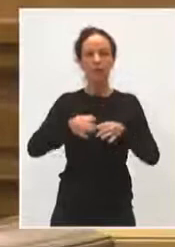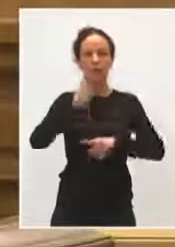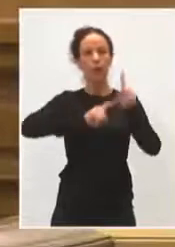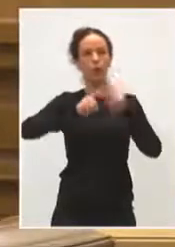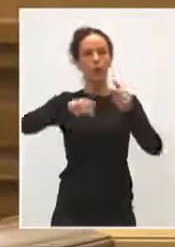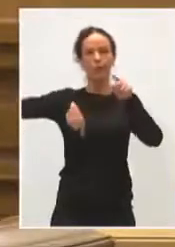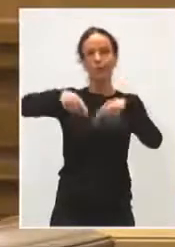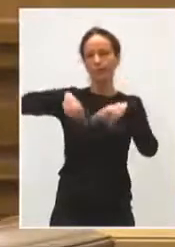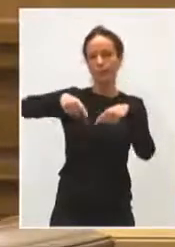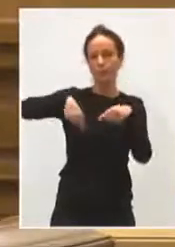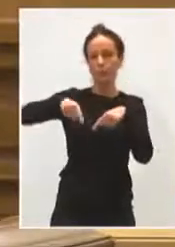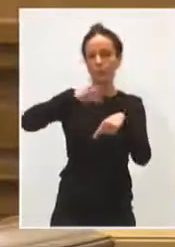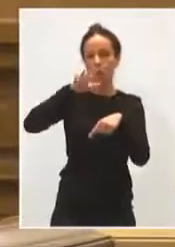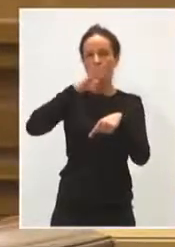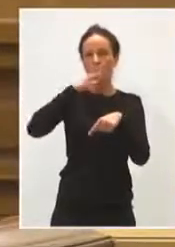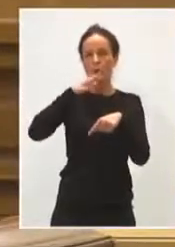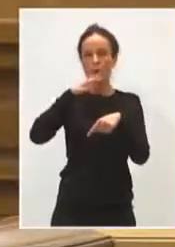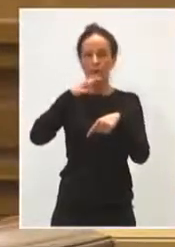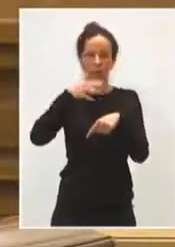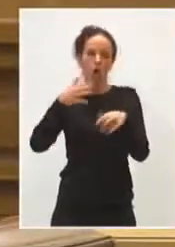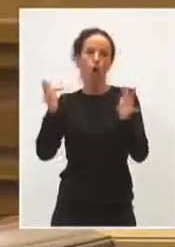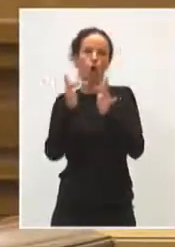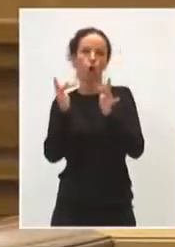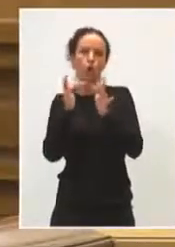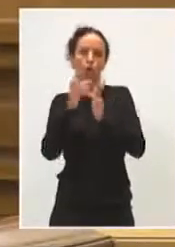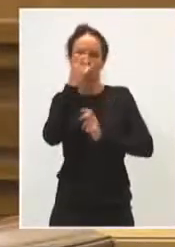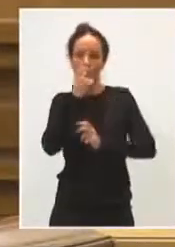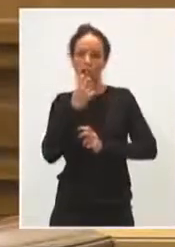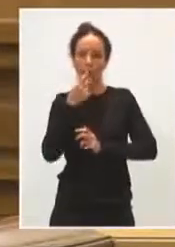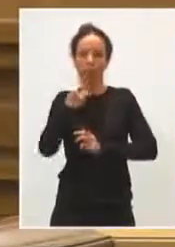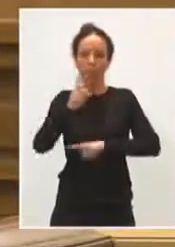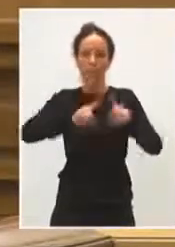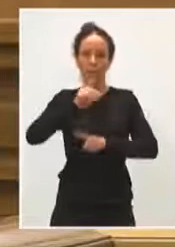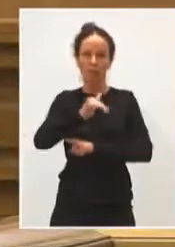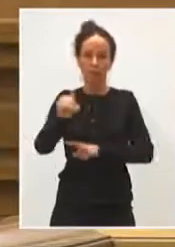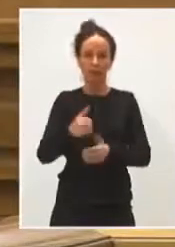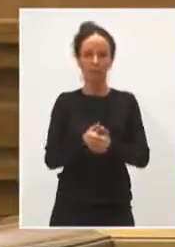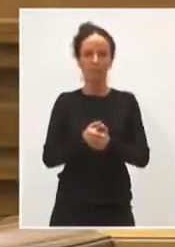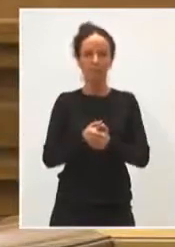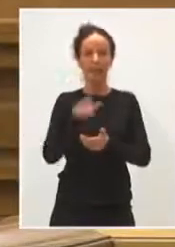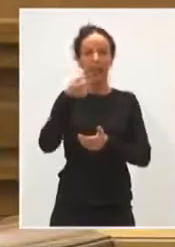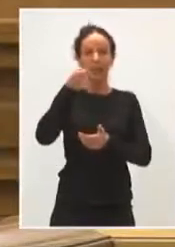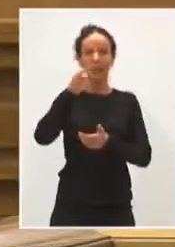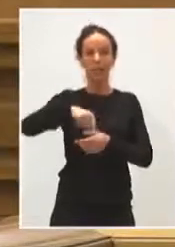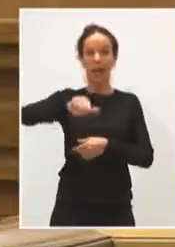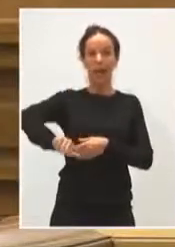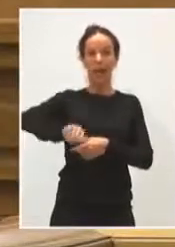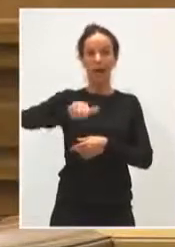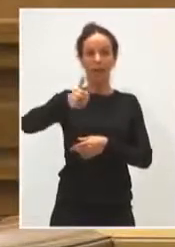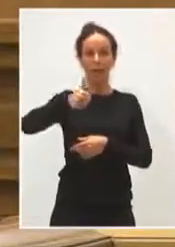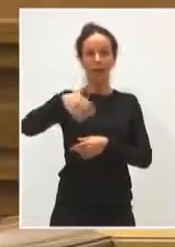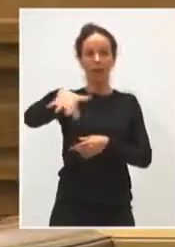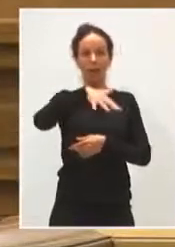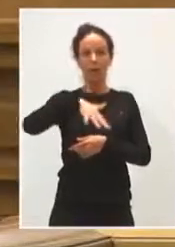todo en el caso de Ontígola en su vinculación con Aranjuez. Vamos a plantear, aprobar las áreas